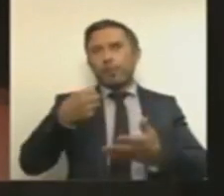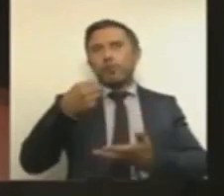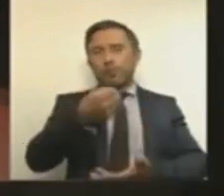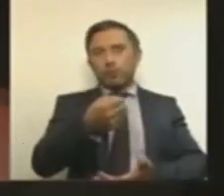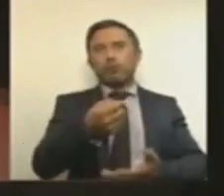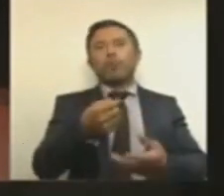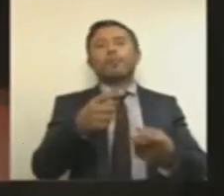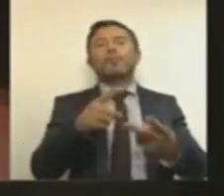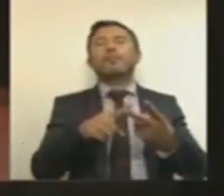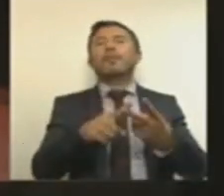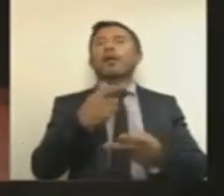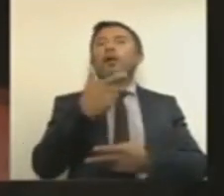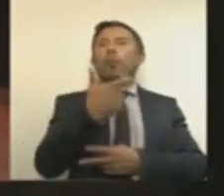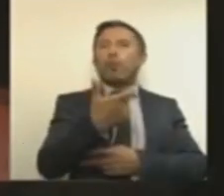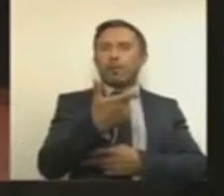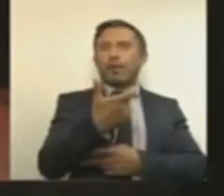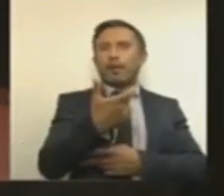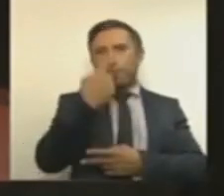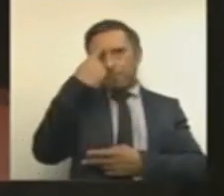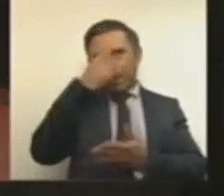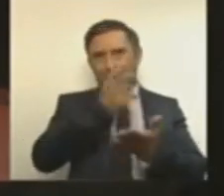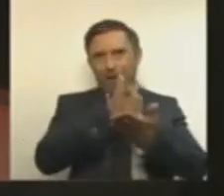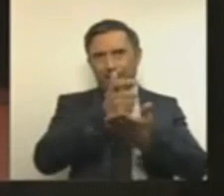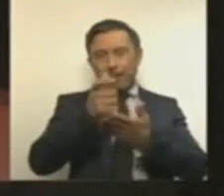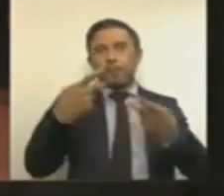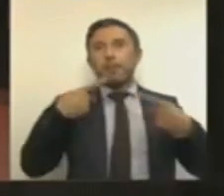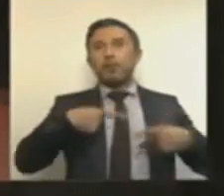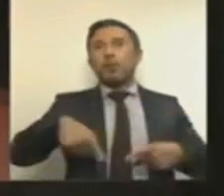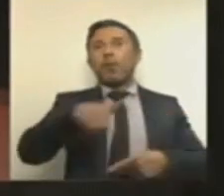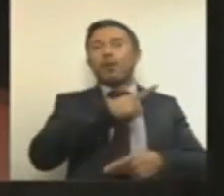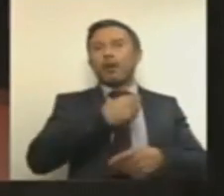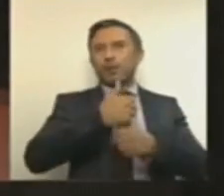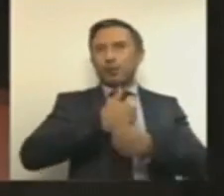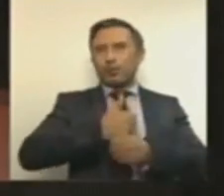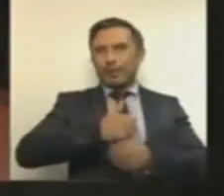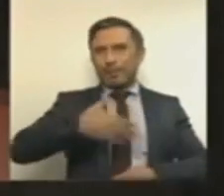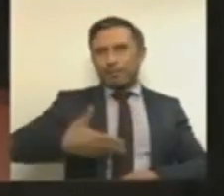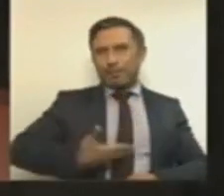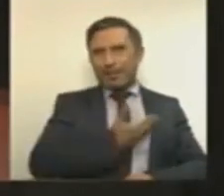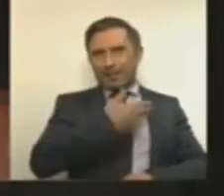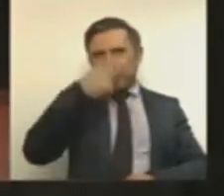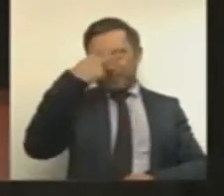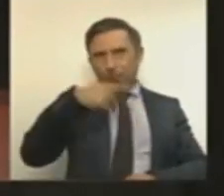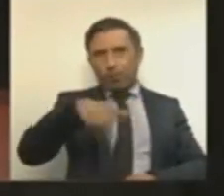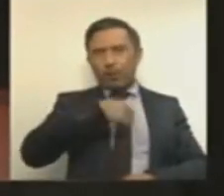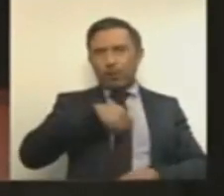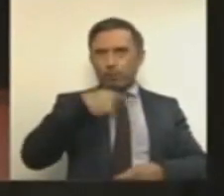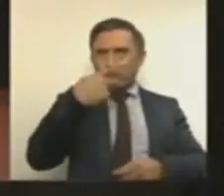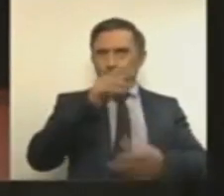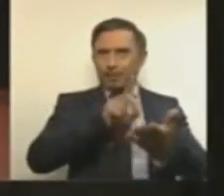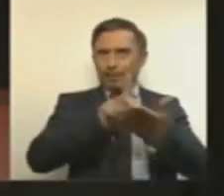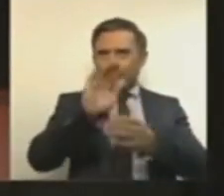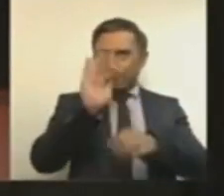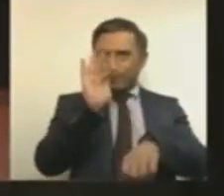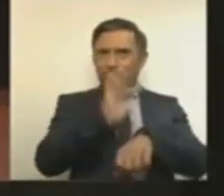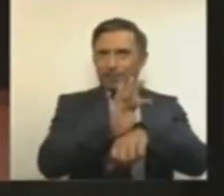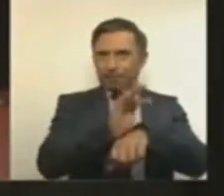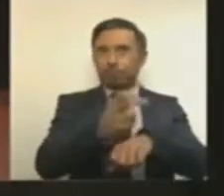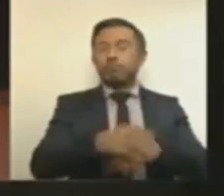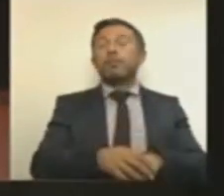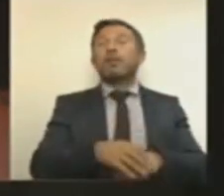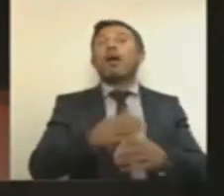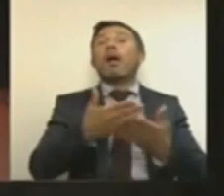economía para defender los derechos de las víctimas en México. Es por ello que presento una propuesta